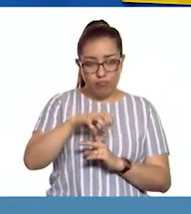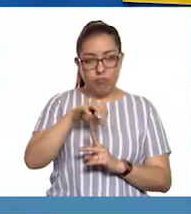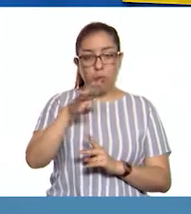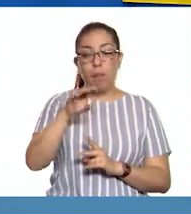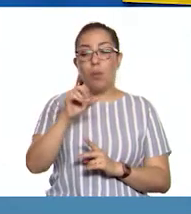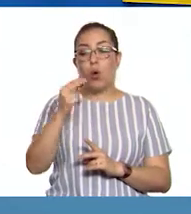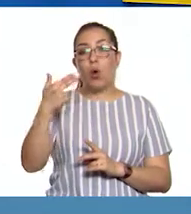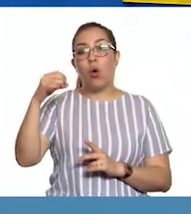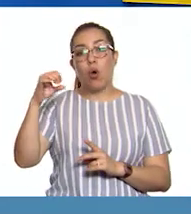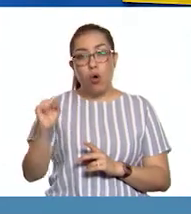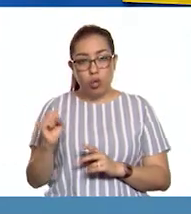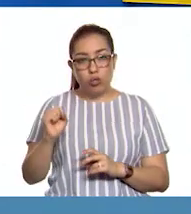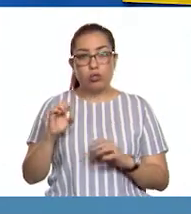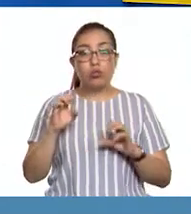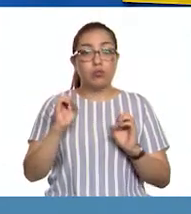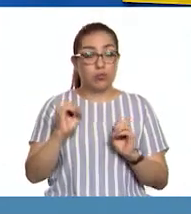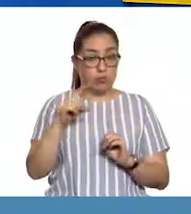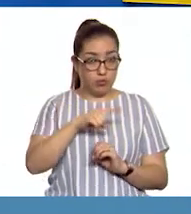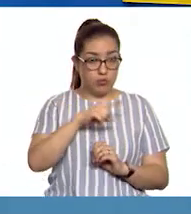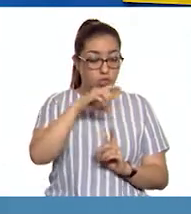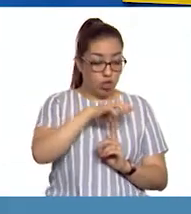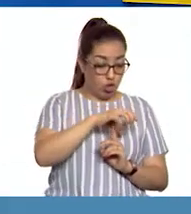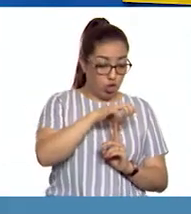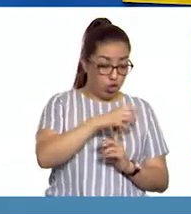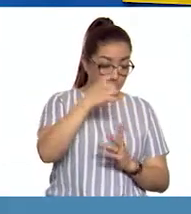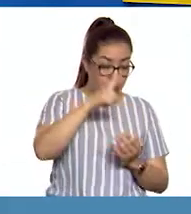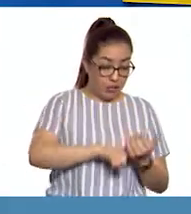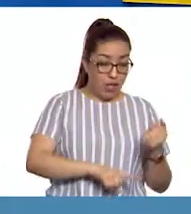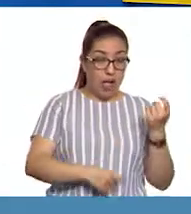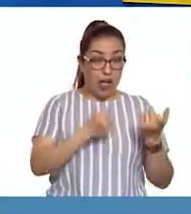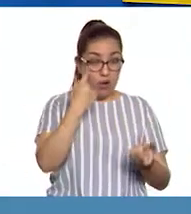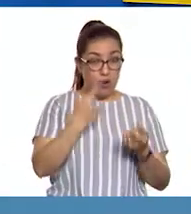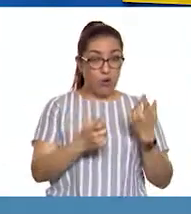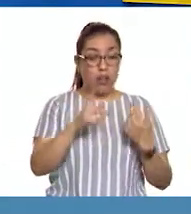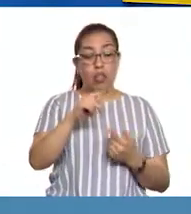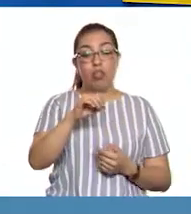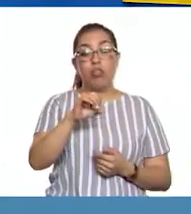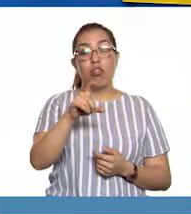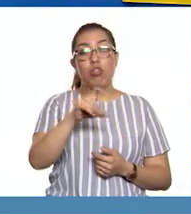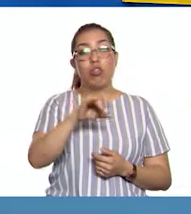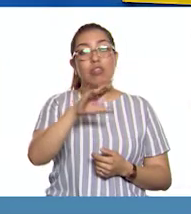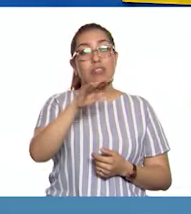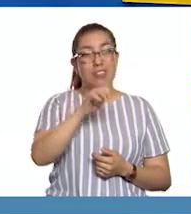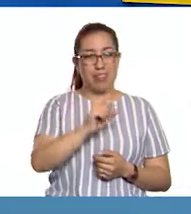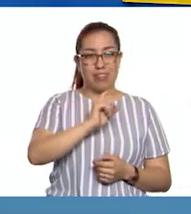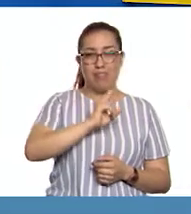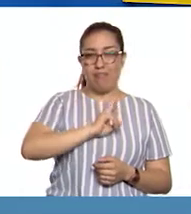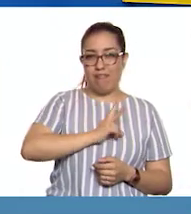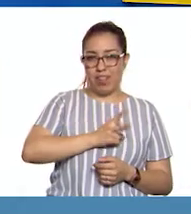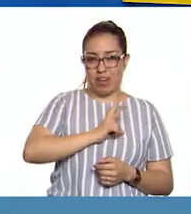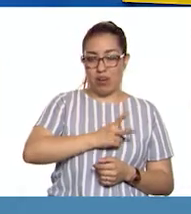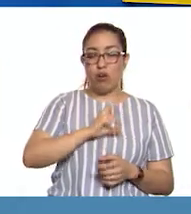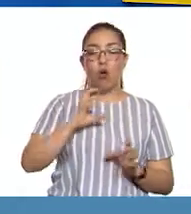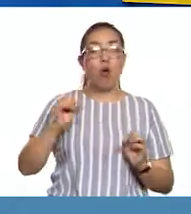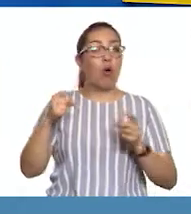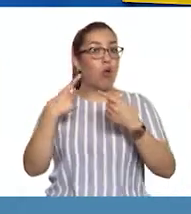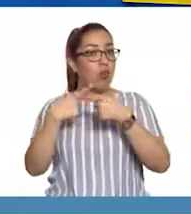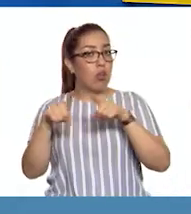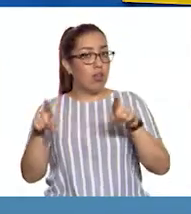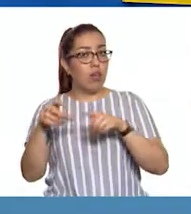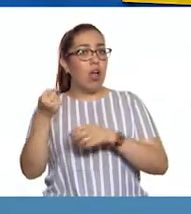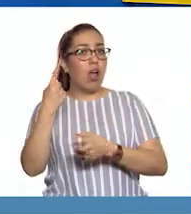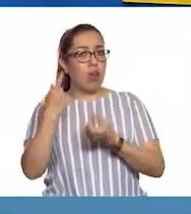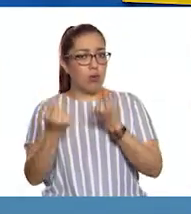setas hay alucinógenas tóxicas, medicinales y comestibles. Comestibles,